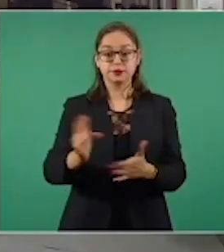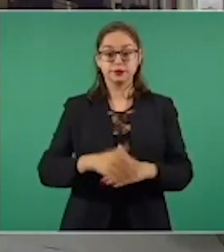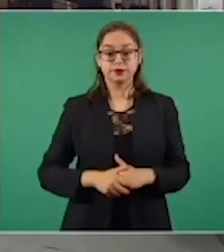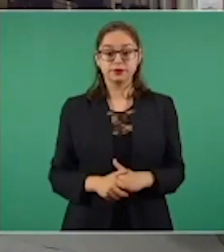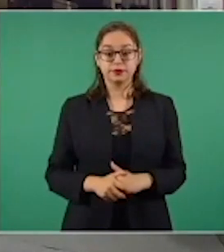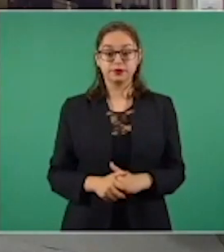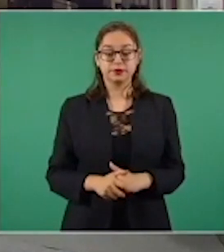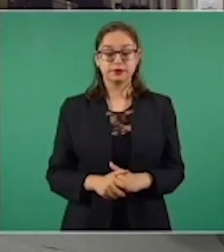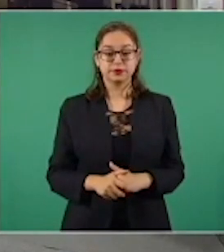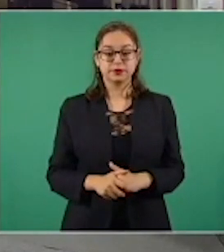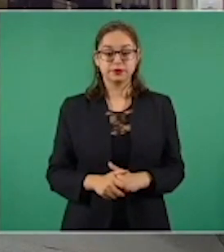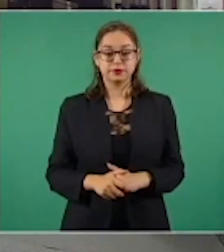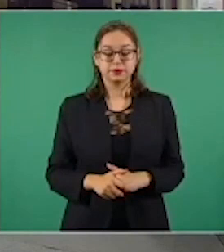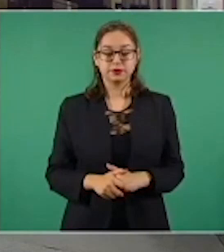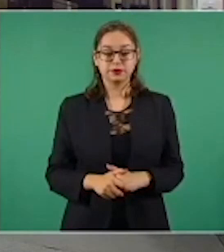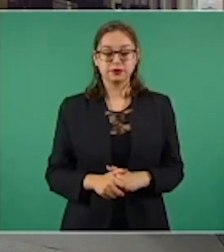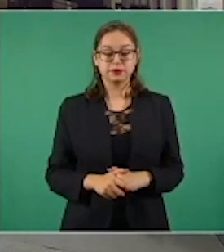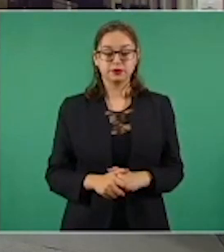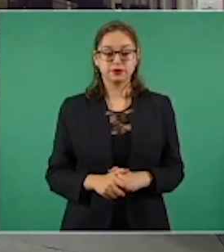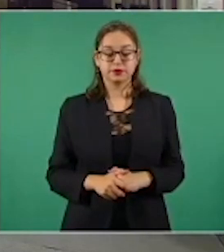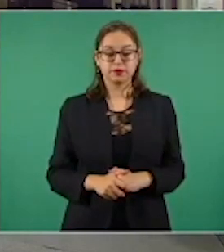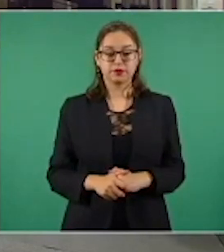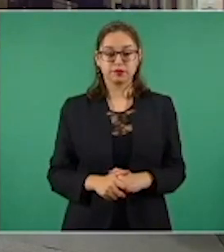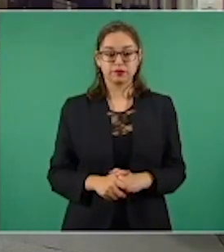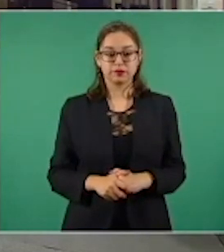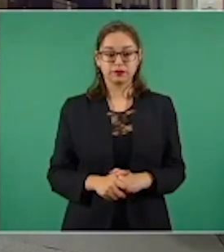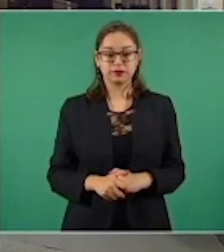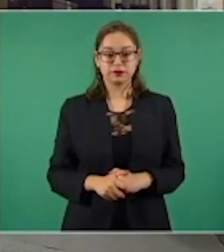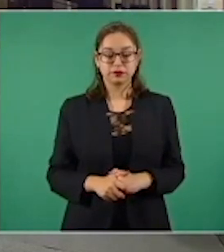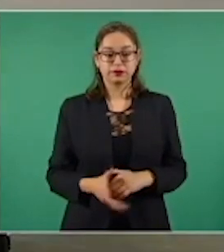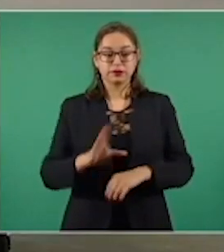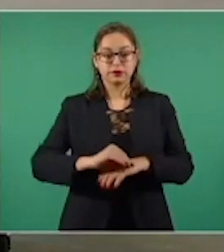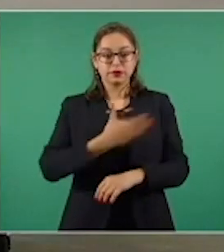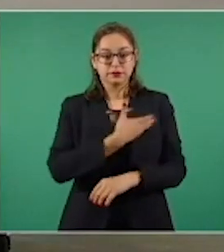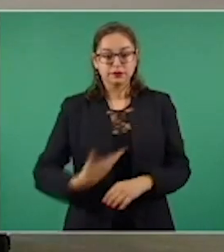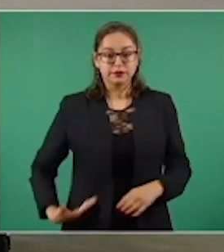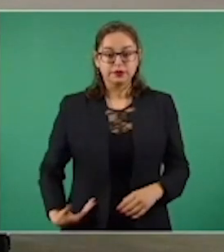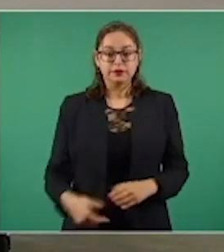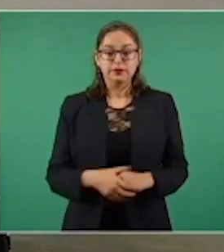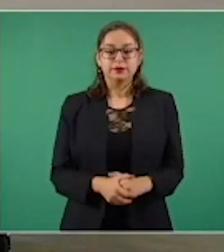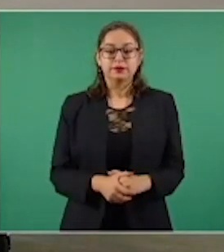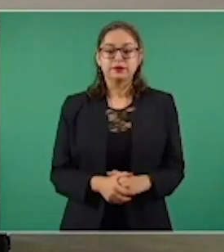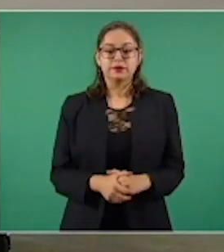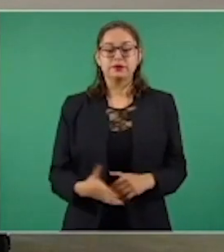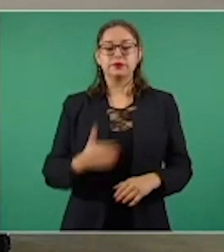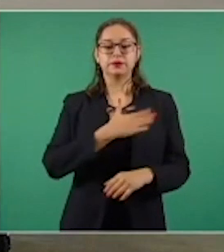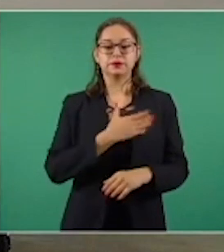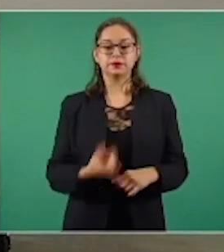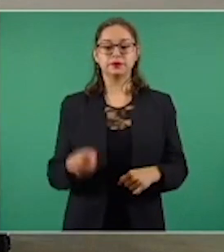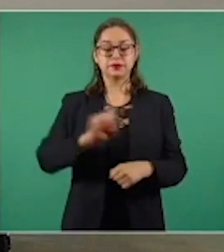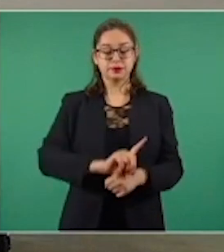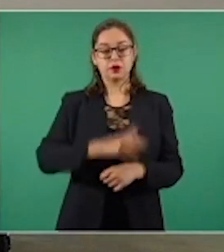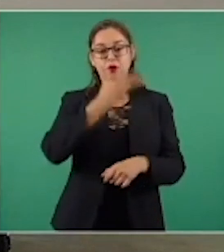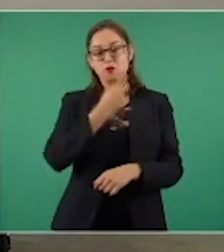El subsecretario de Prevención y Promoción de la Salud en México, Hugo López-Gatell, brindando la situación de la epidemia